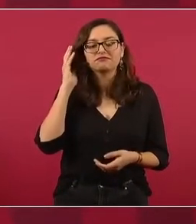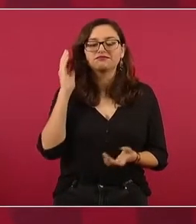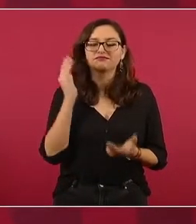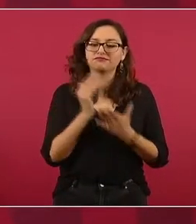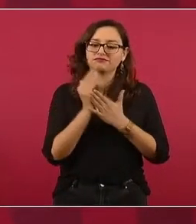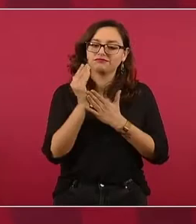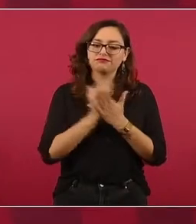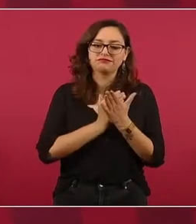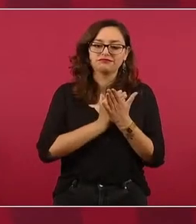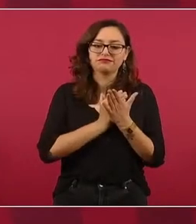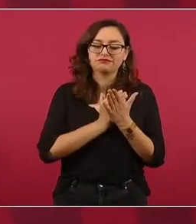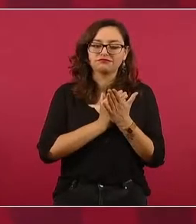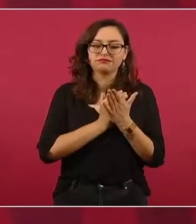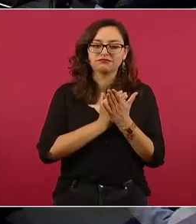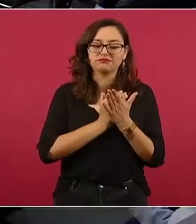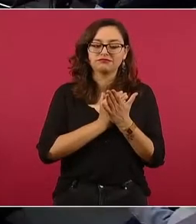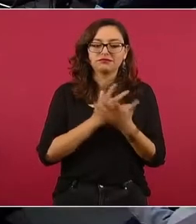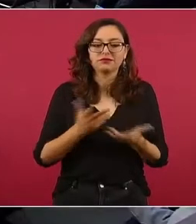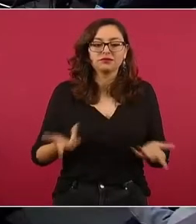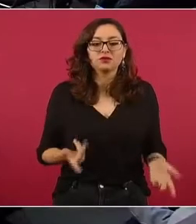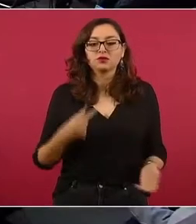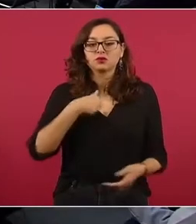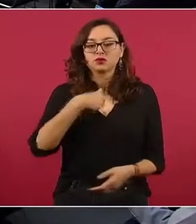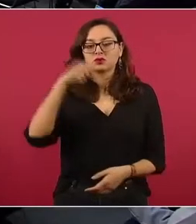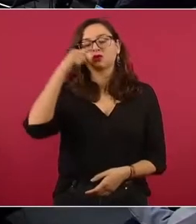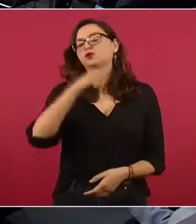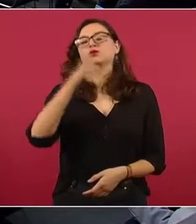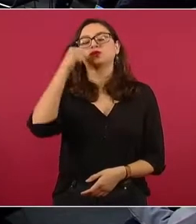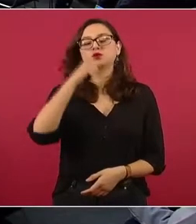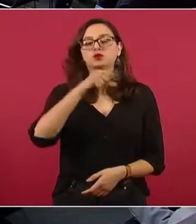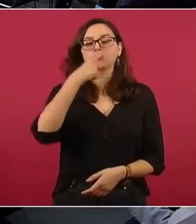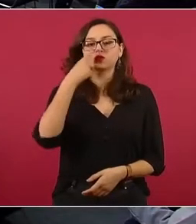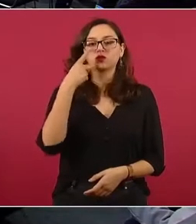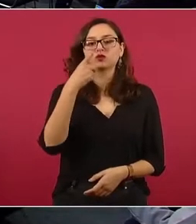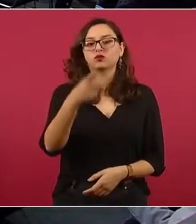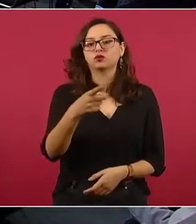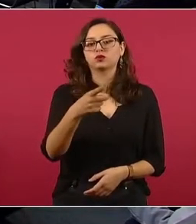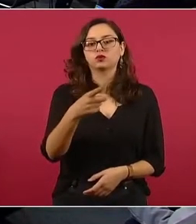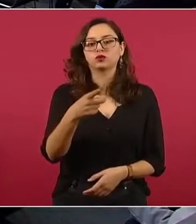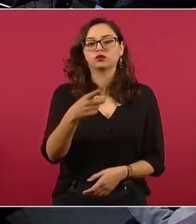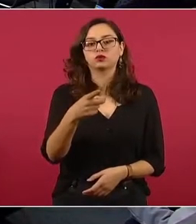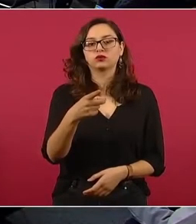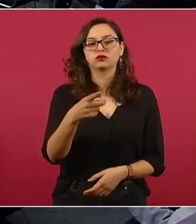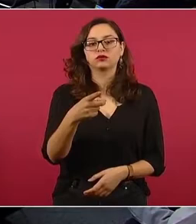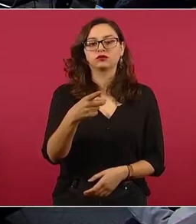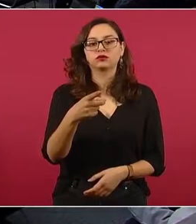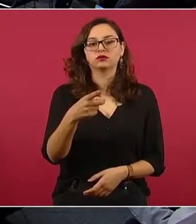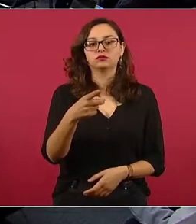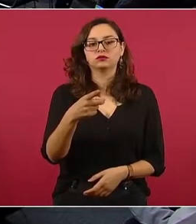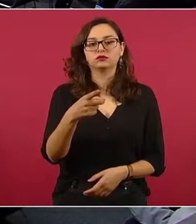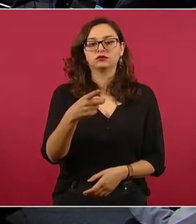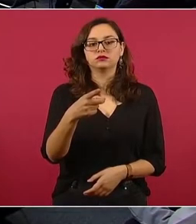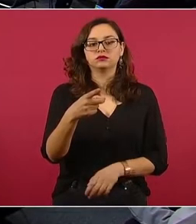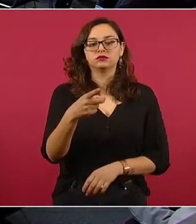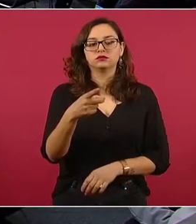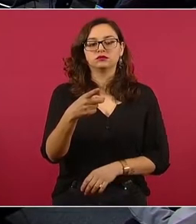Yo siempre hablo, por ejemplo, de